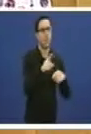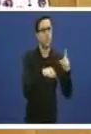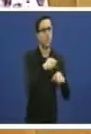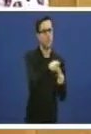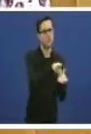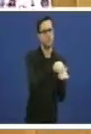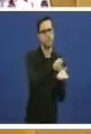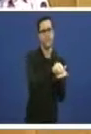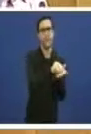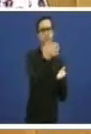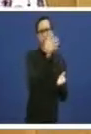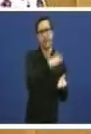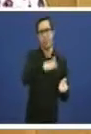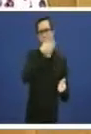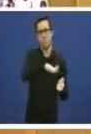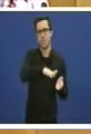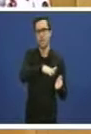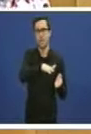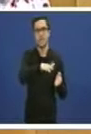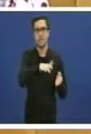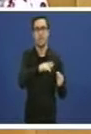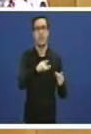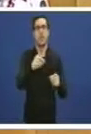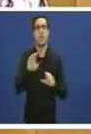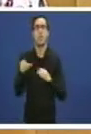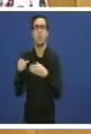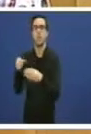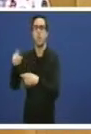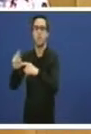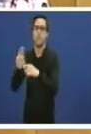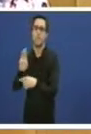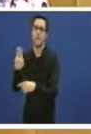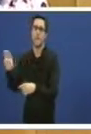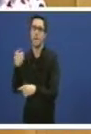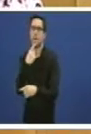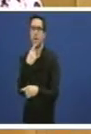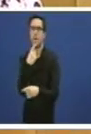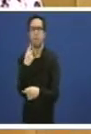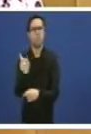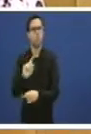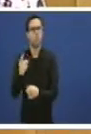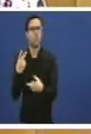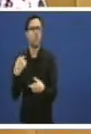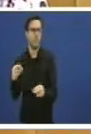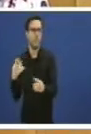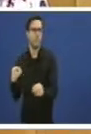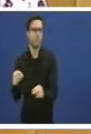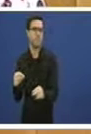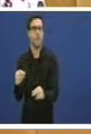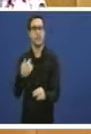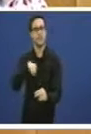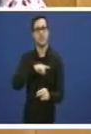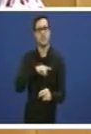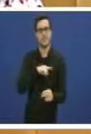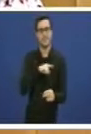retroceder esta normativa e o Partido Popular nega inicialmente que se desactivaran as tarxetas sanitarias. Esta negativa